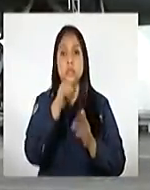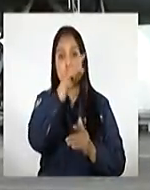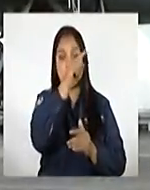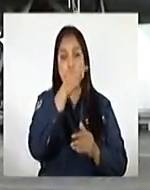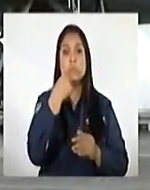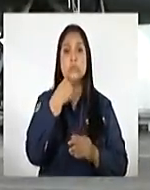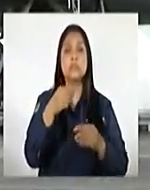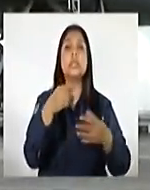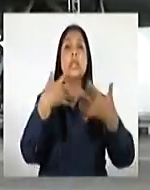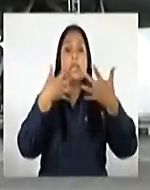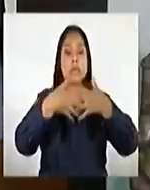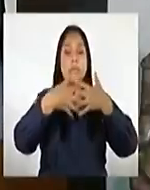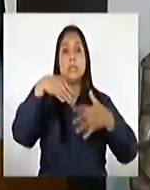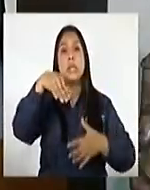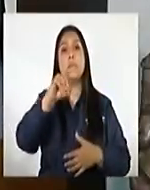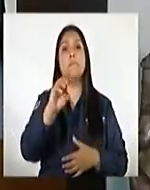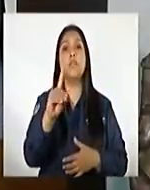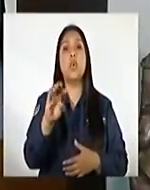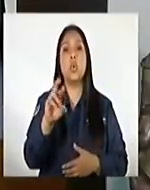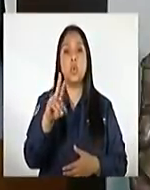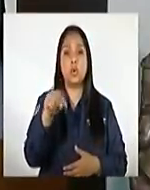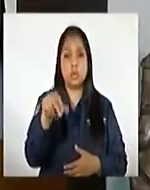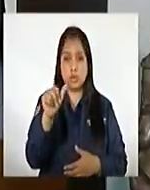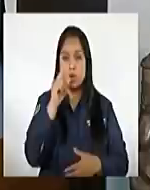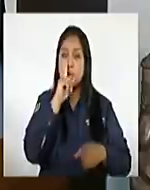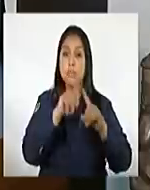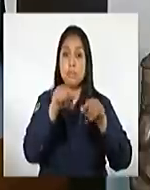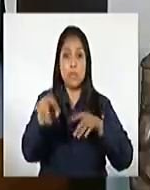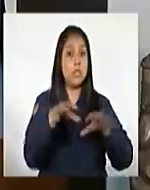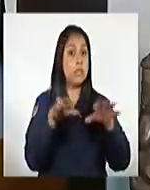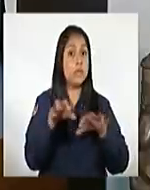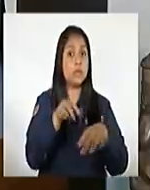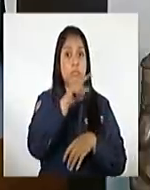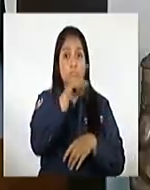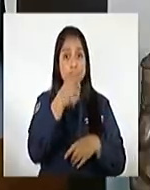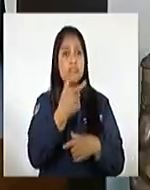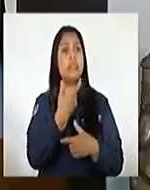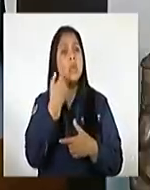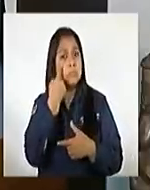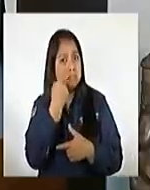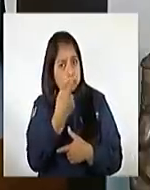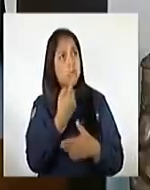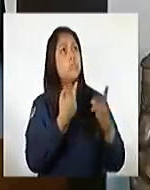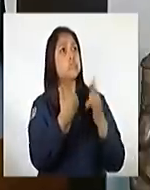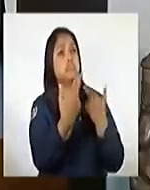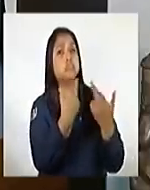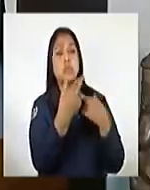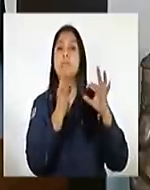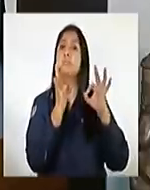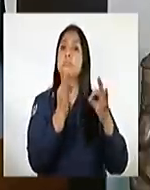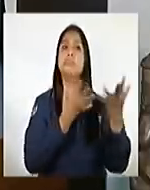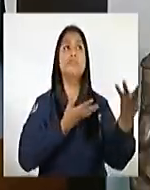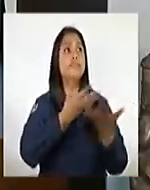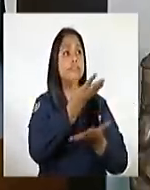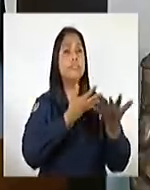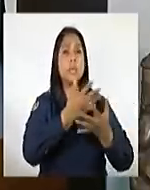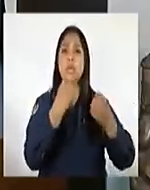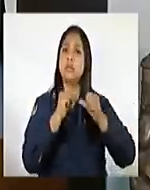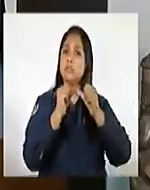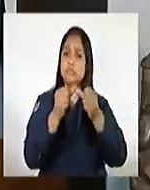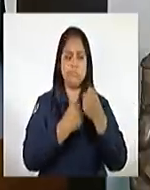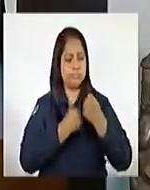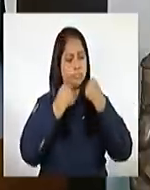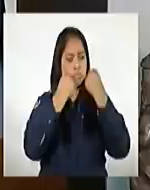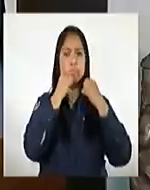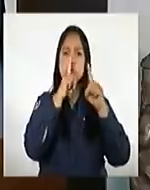Casa Farmacéutica Moderna. Acciones como esta reafirman las excelentes relaciones bilaterales que continuamos fortaleciendo y que